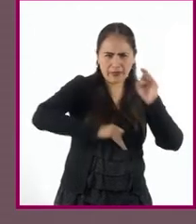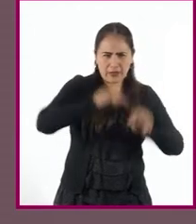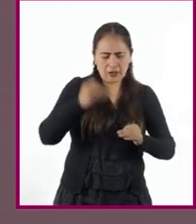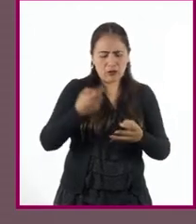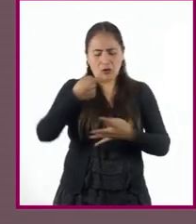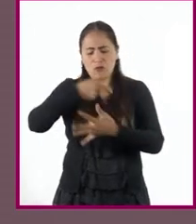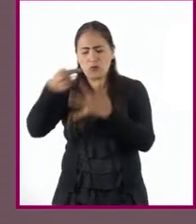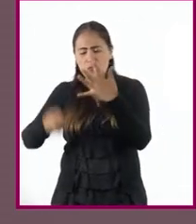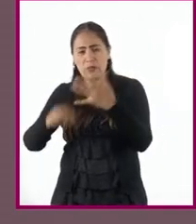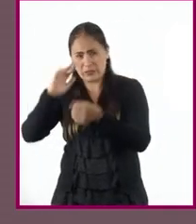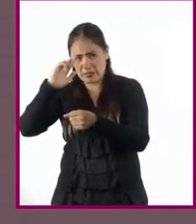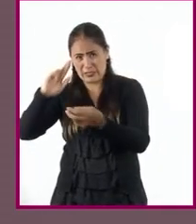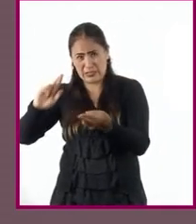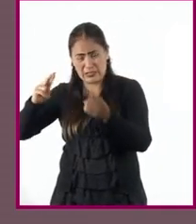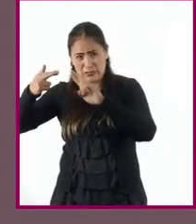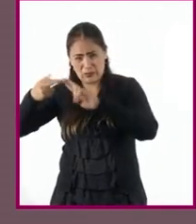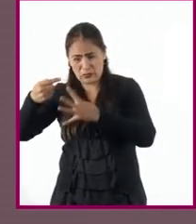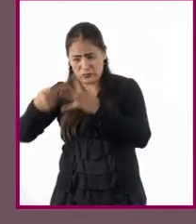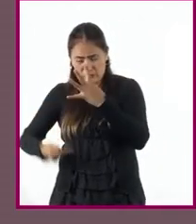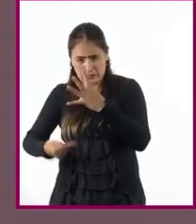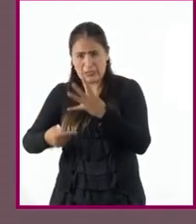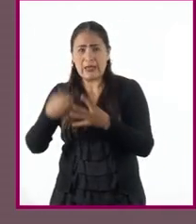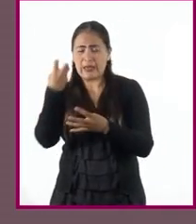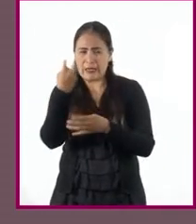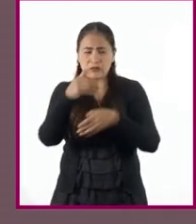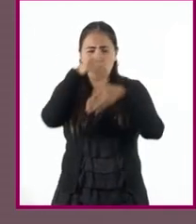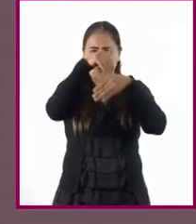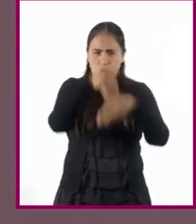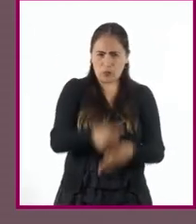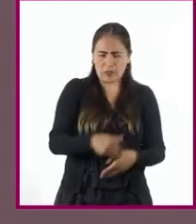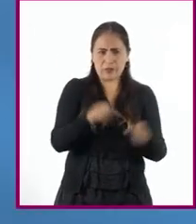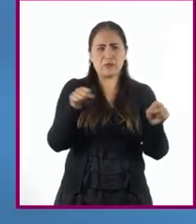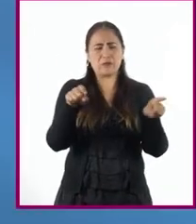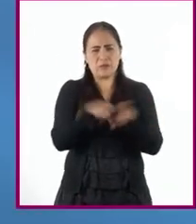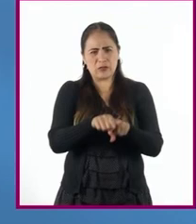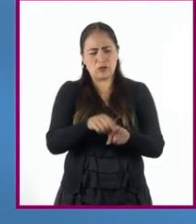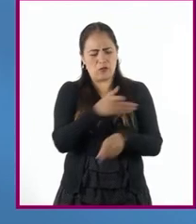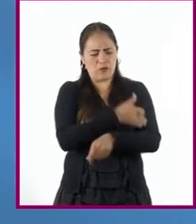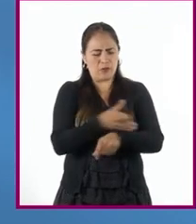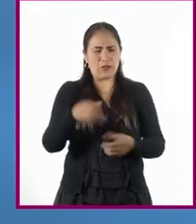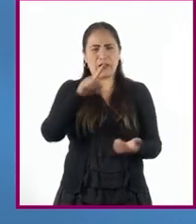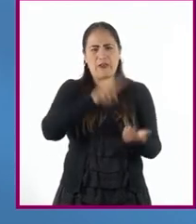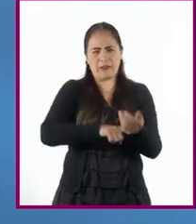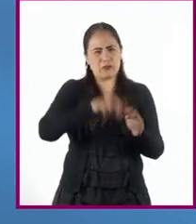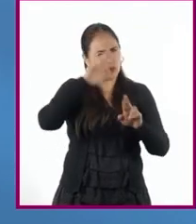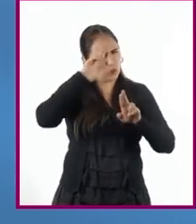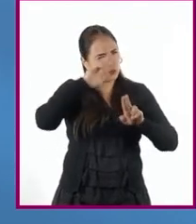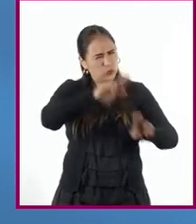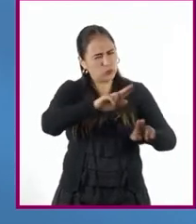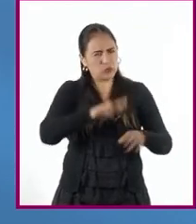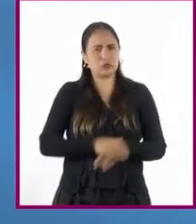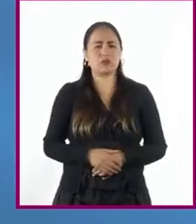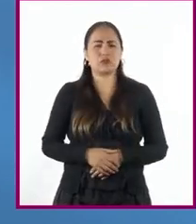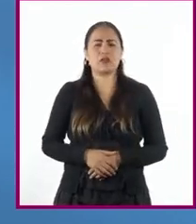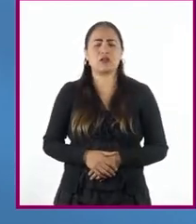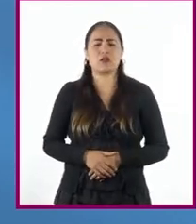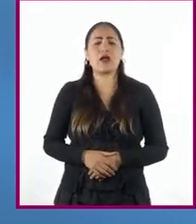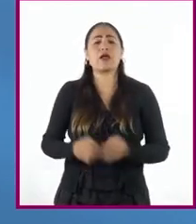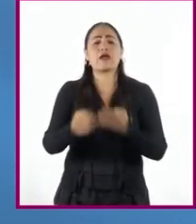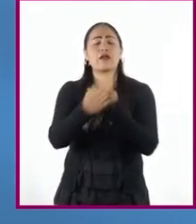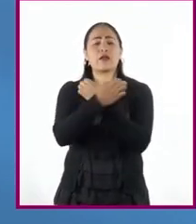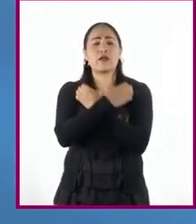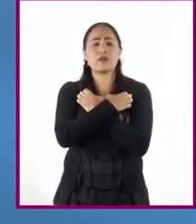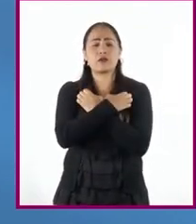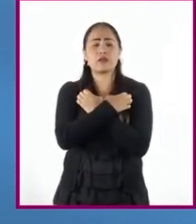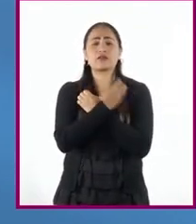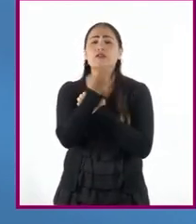preceptos religiosos y la honorabilidad familiar. La educación era otro elemento en la vida de